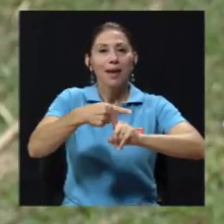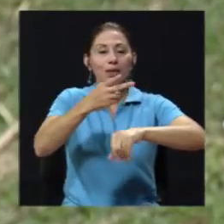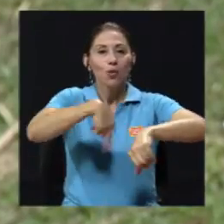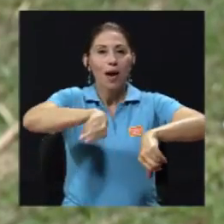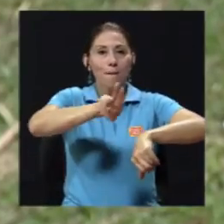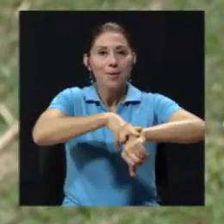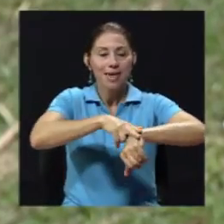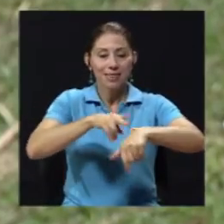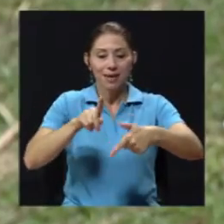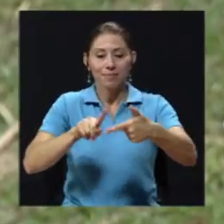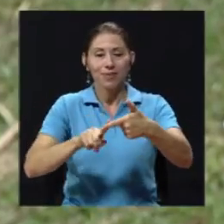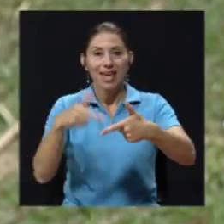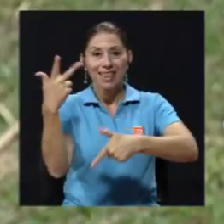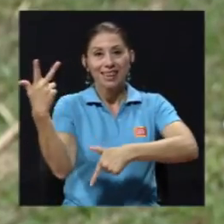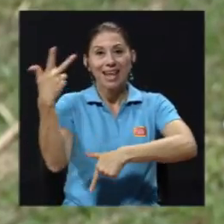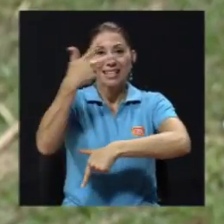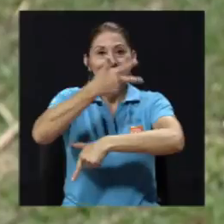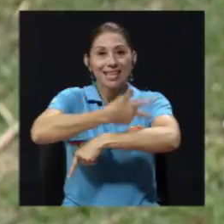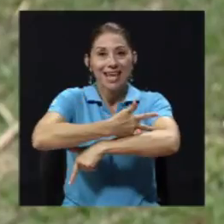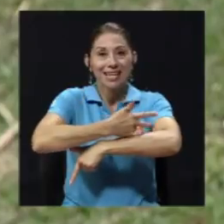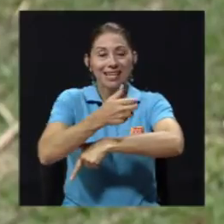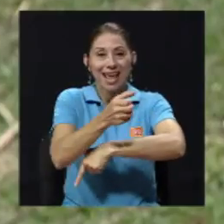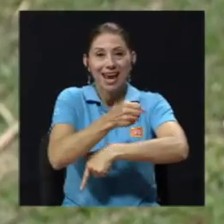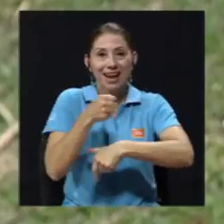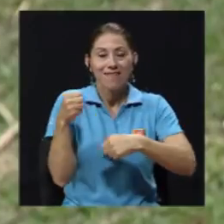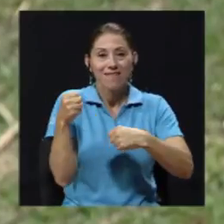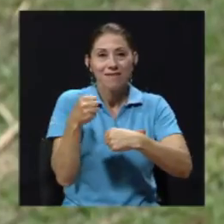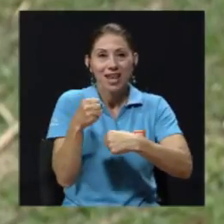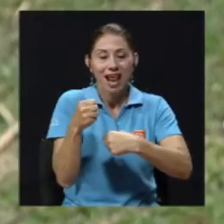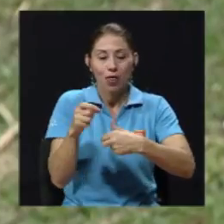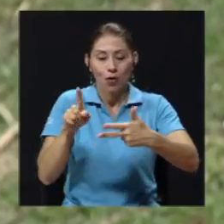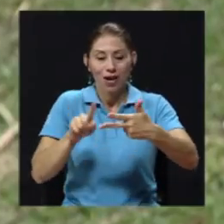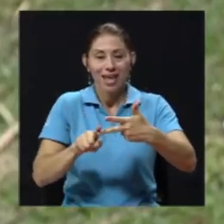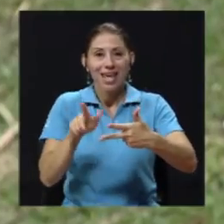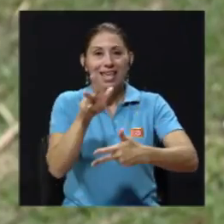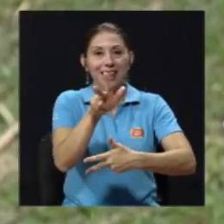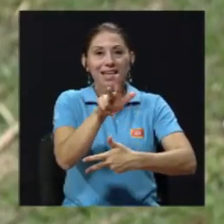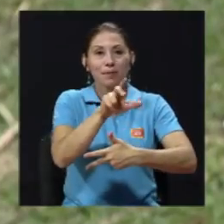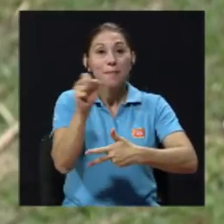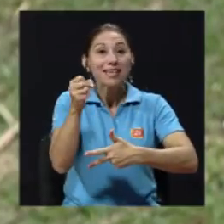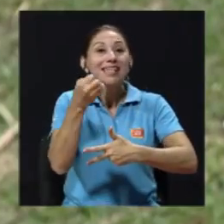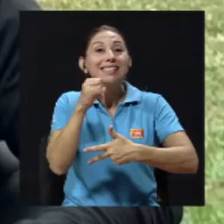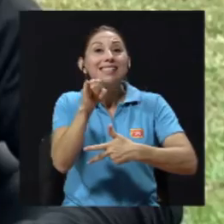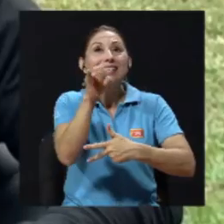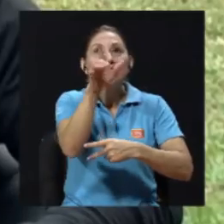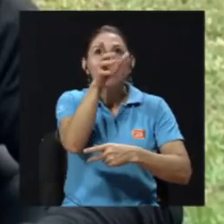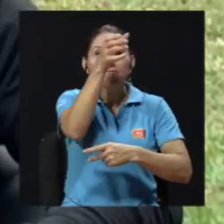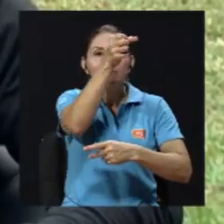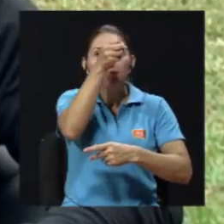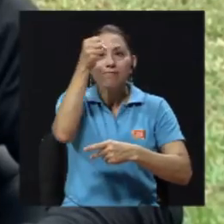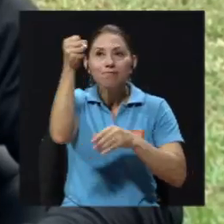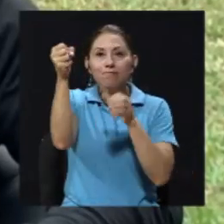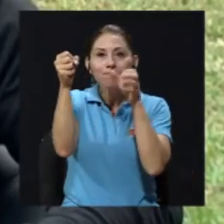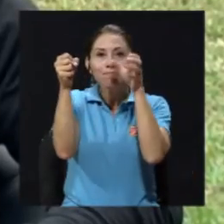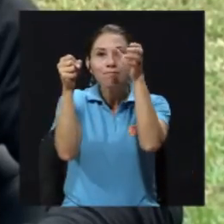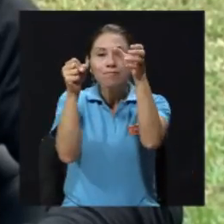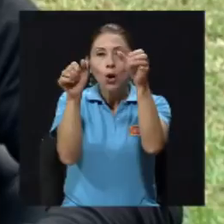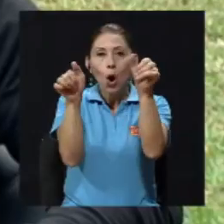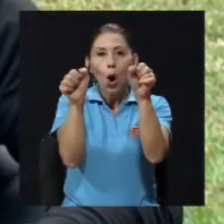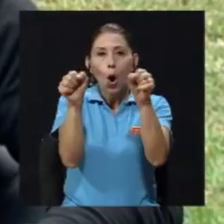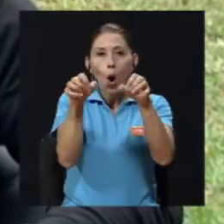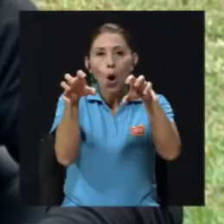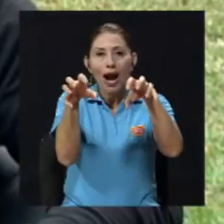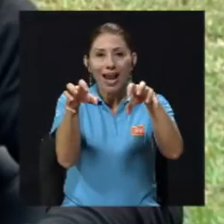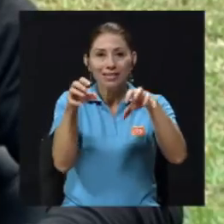disculpe, tres días en el refrigerador, y tres meses en congelación. Perfecto. Cuidado, que hay que